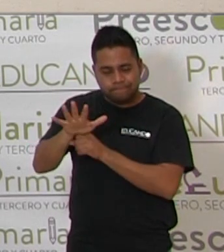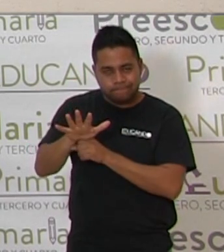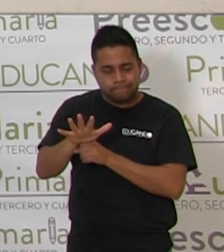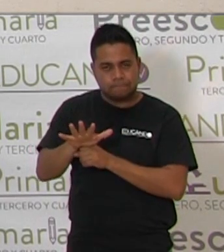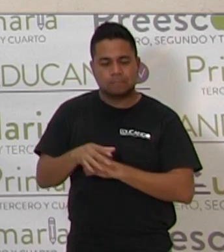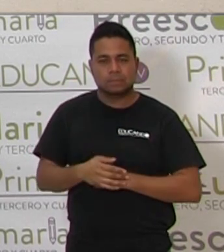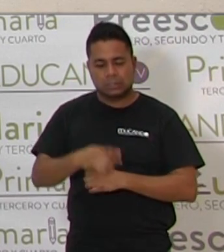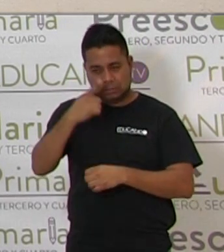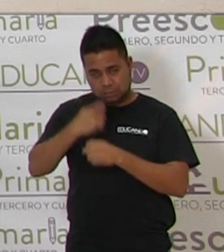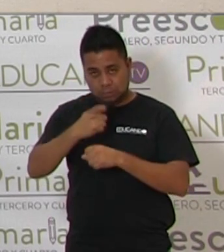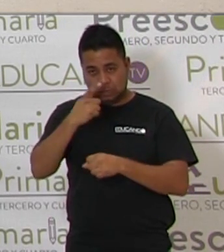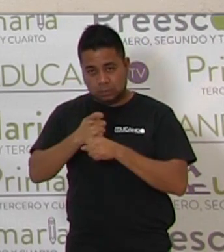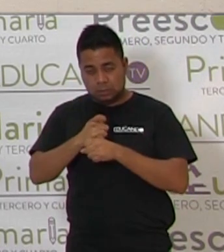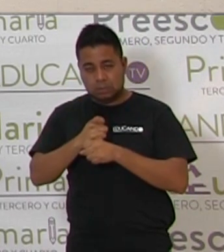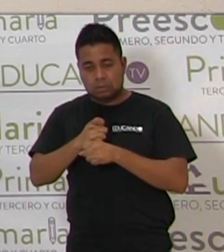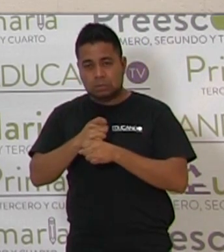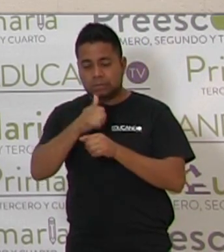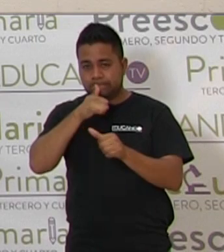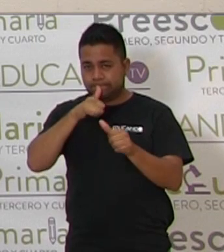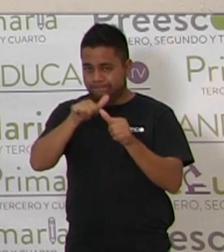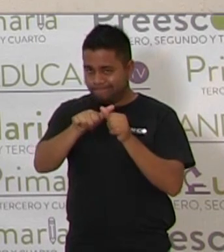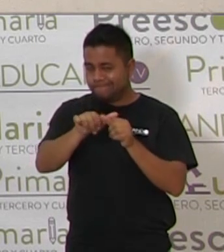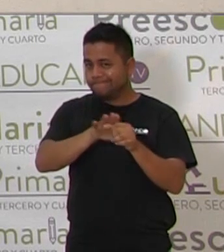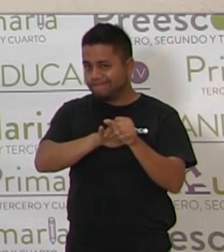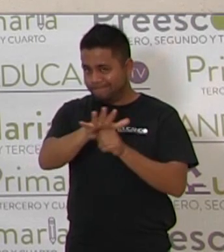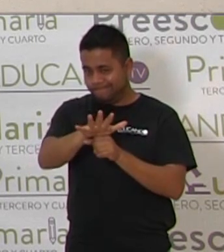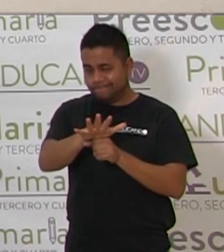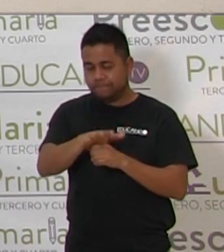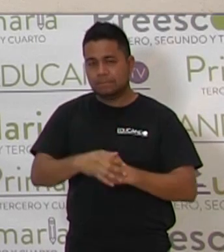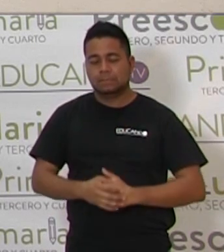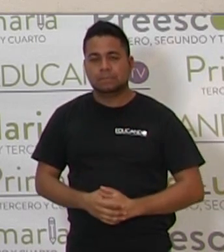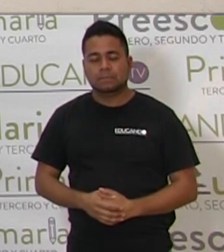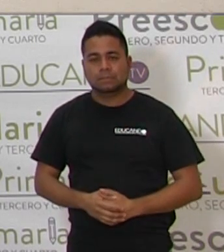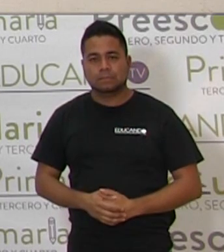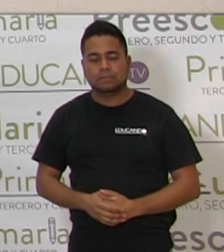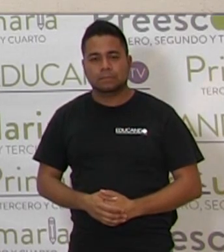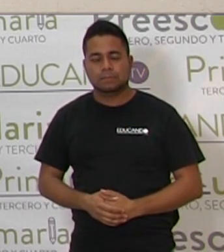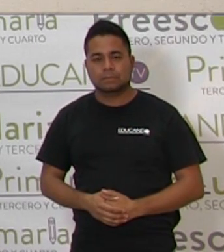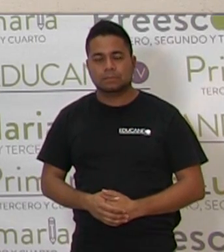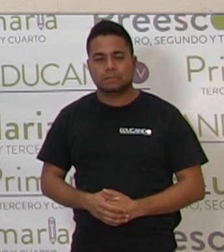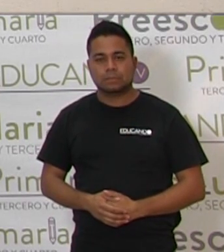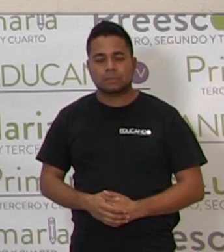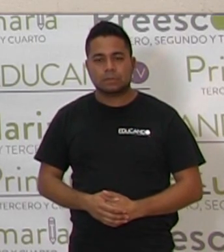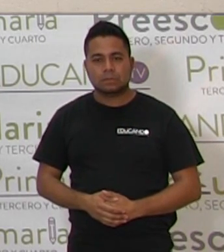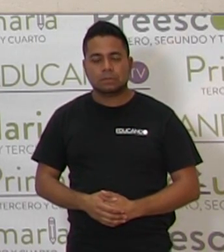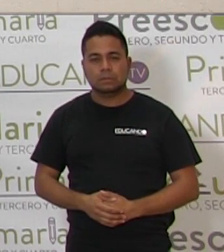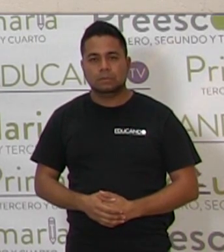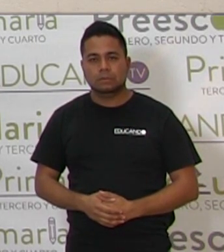Nuestra primera vocal que vimos fue la